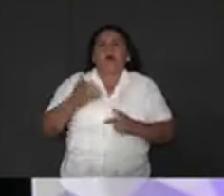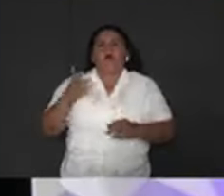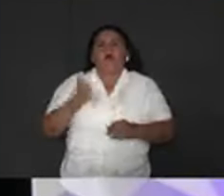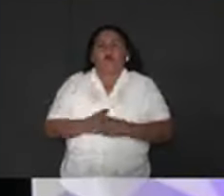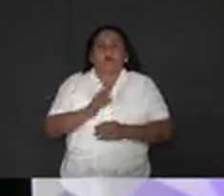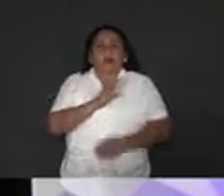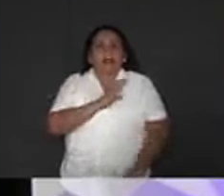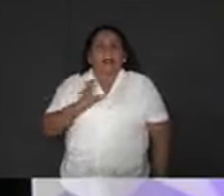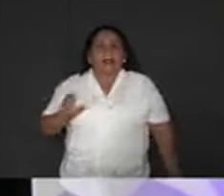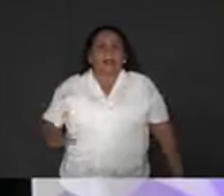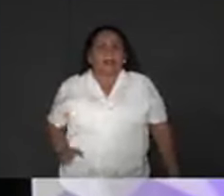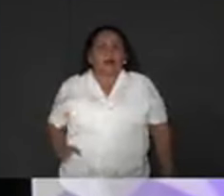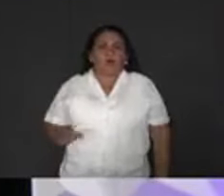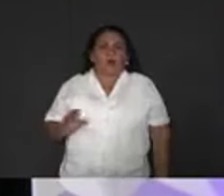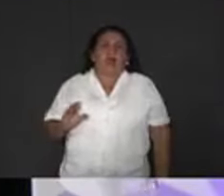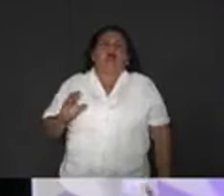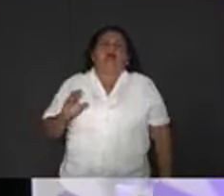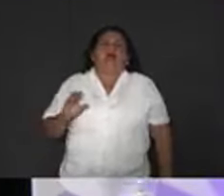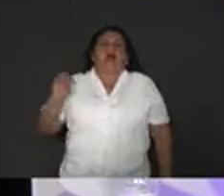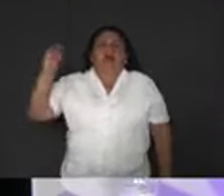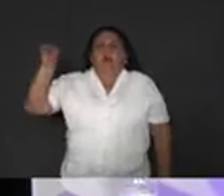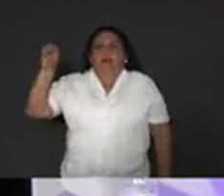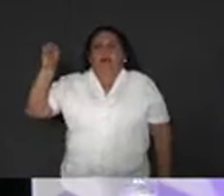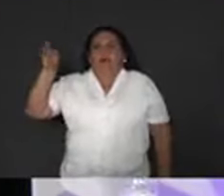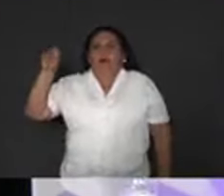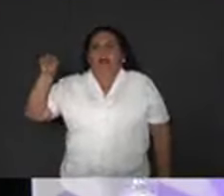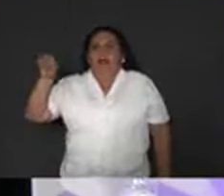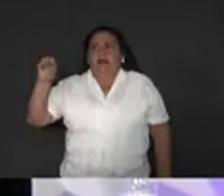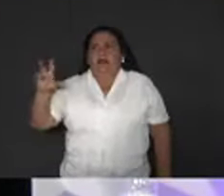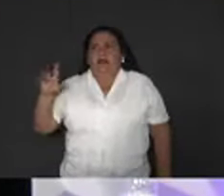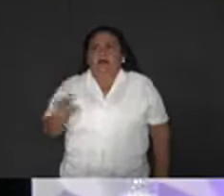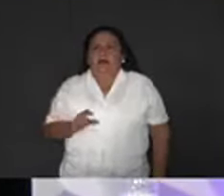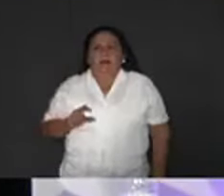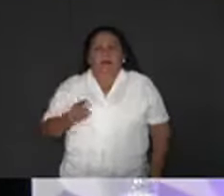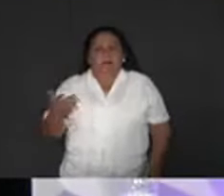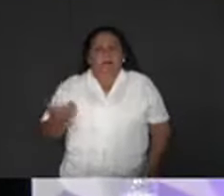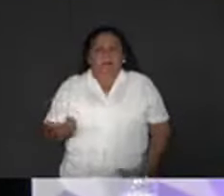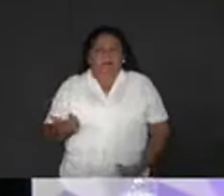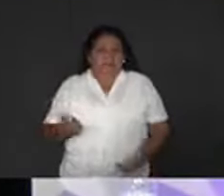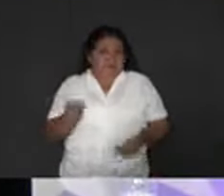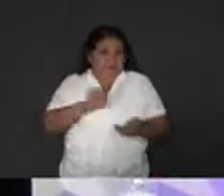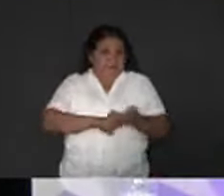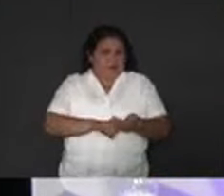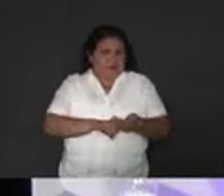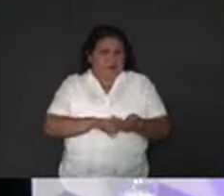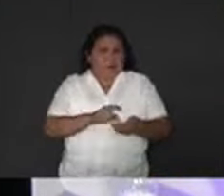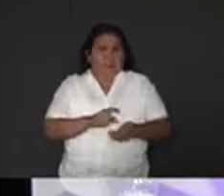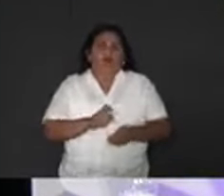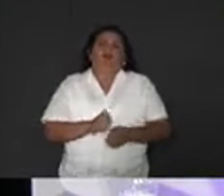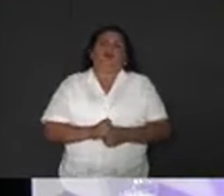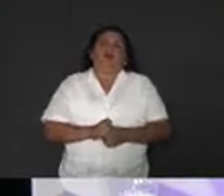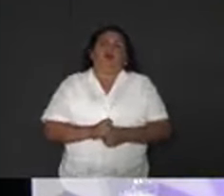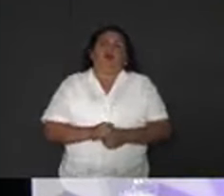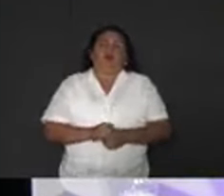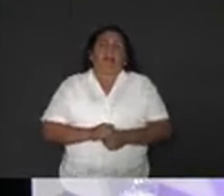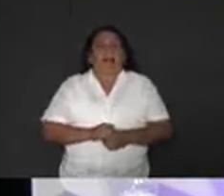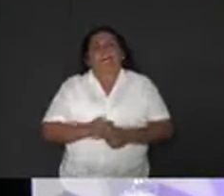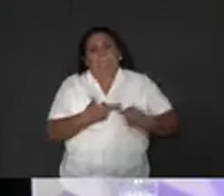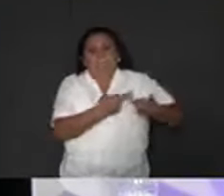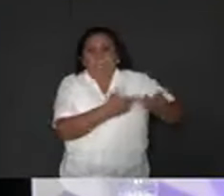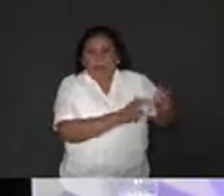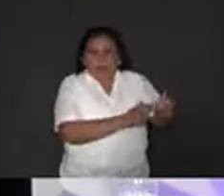candidatura de Morena, tuve muchas adhesiones, primero de adentro del partido, pero después de otras instituciones políticas,